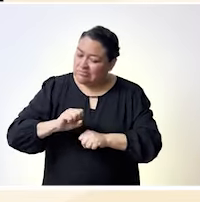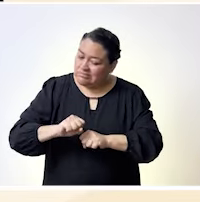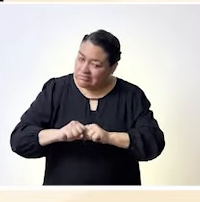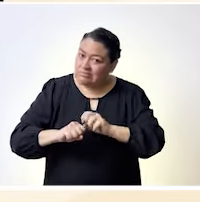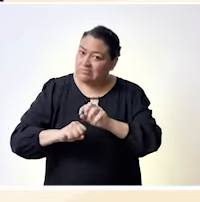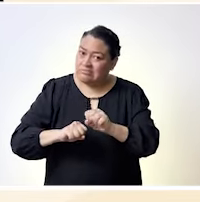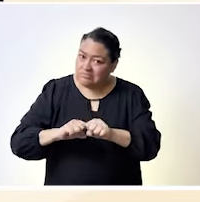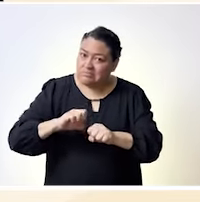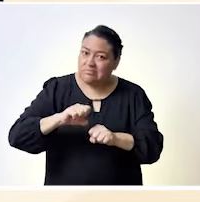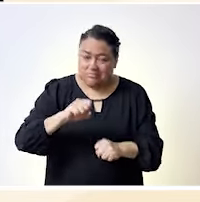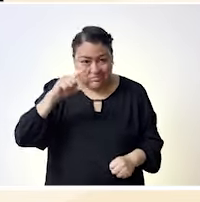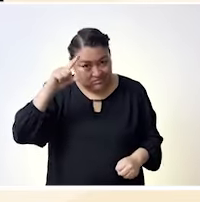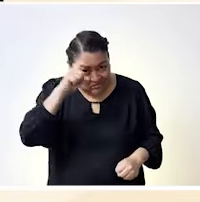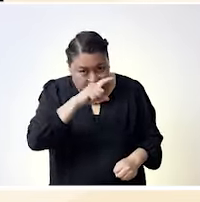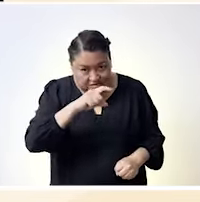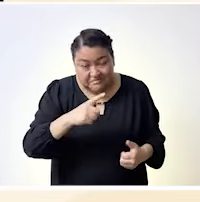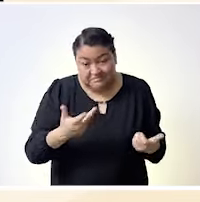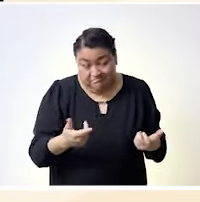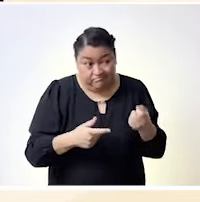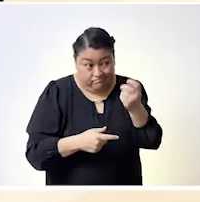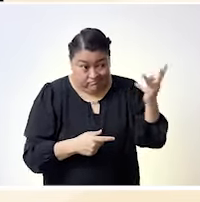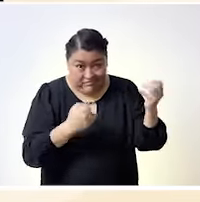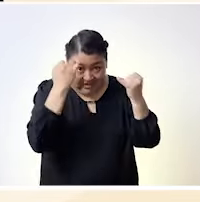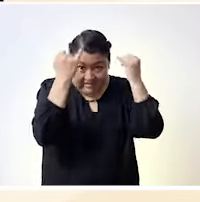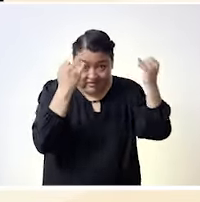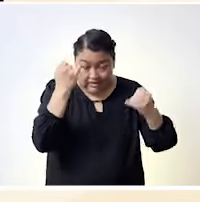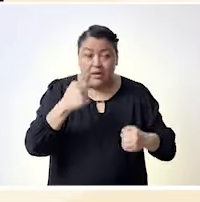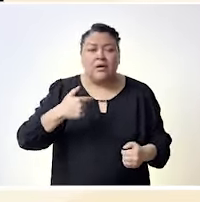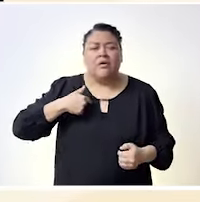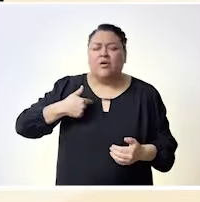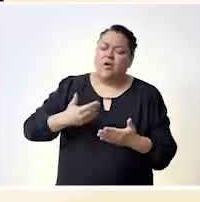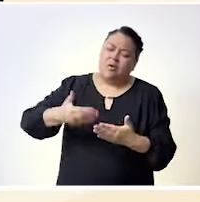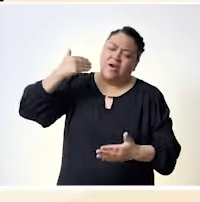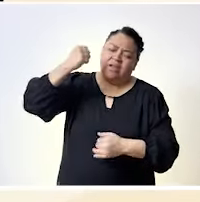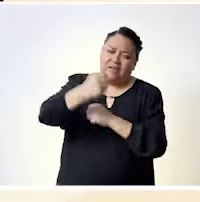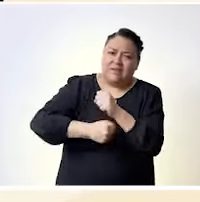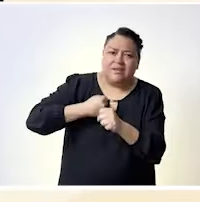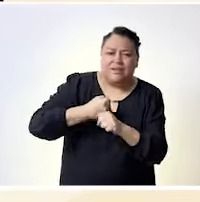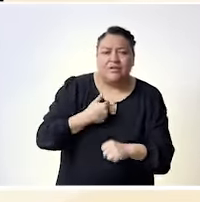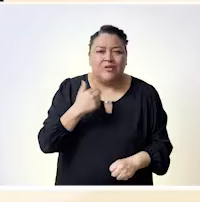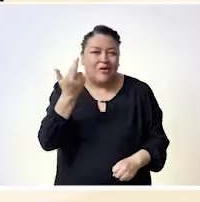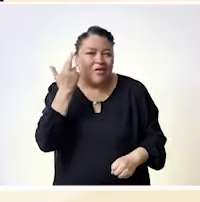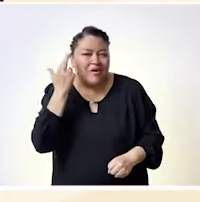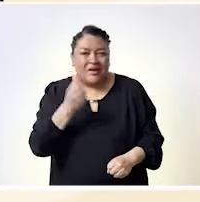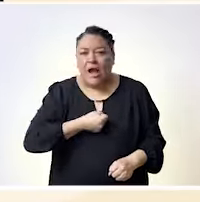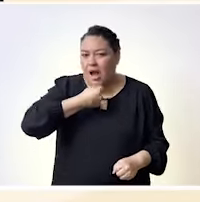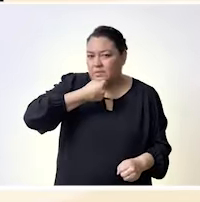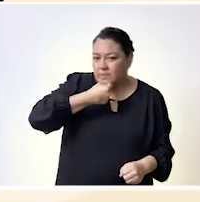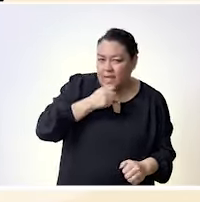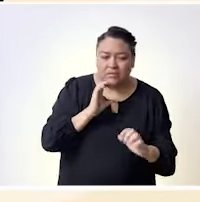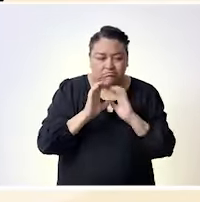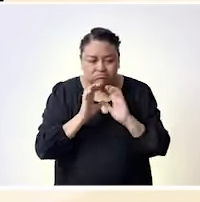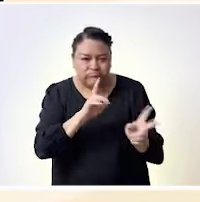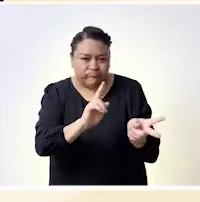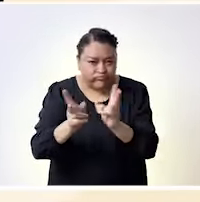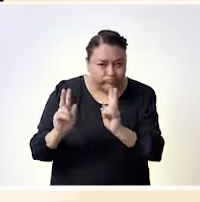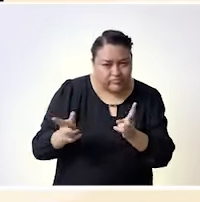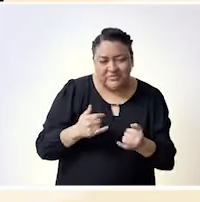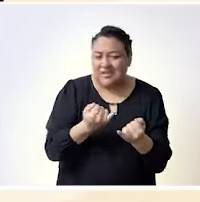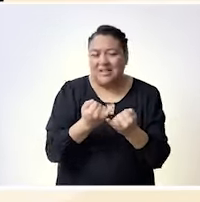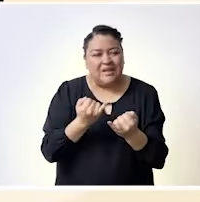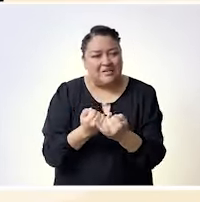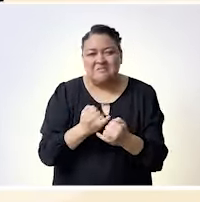repente en el tema de híjole pero lo que estás diciendo viene desde tu sesgo como mujer ¿no? o estás hablando desde el tema de tu